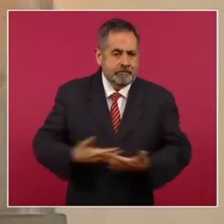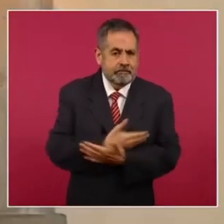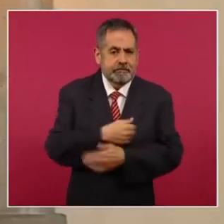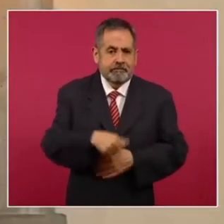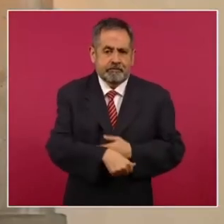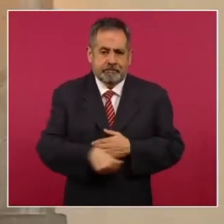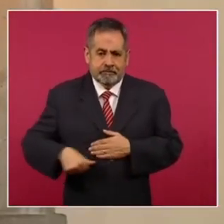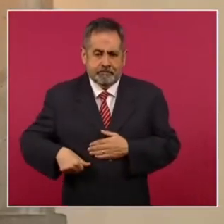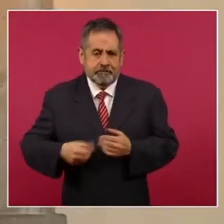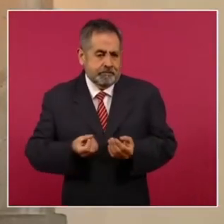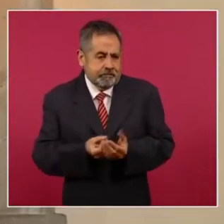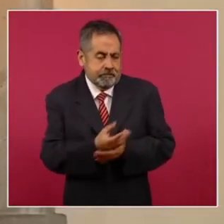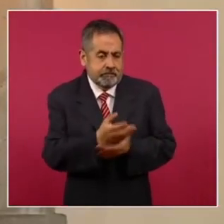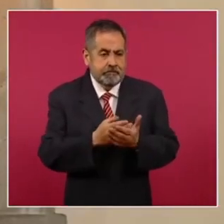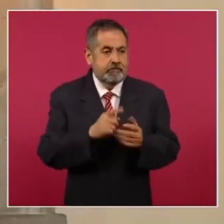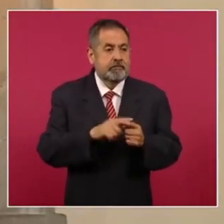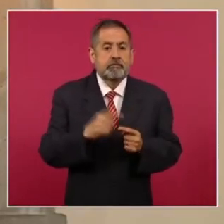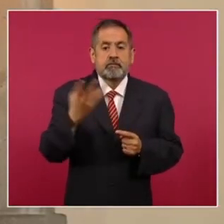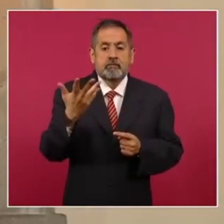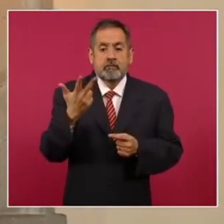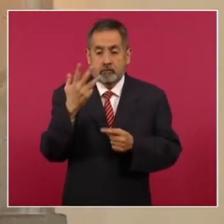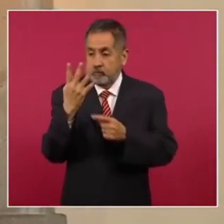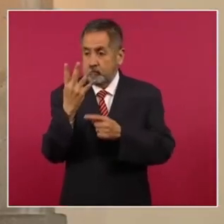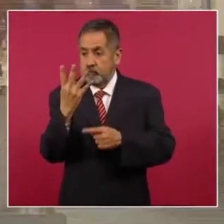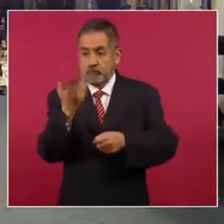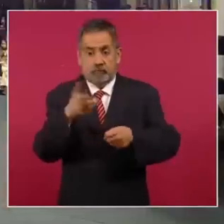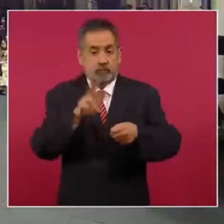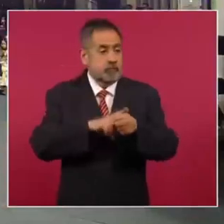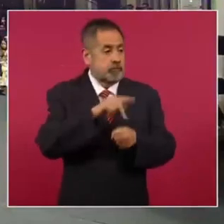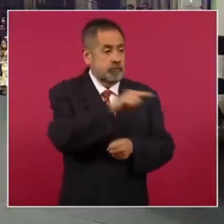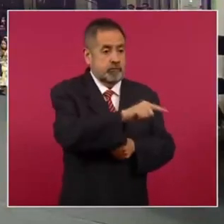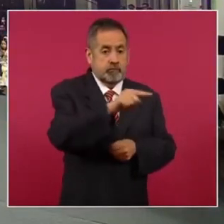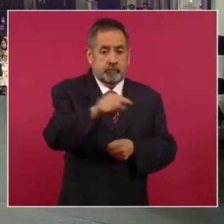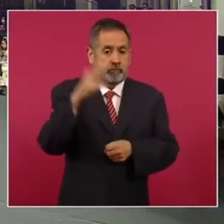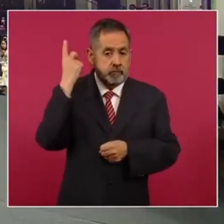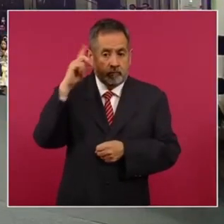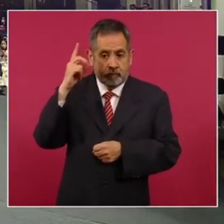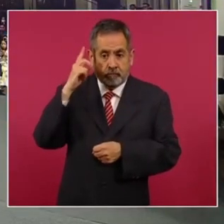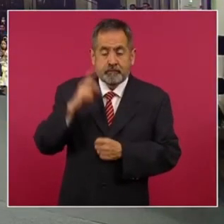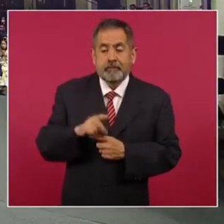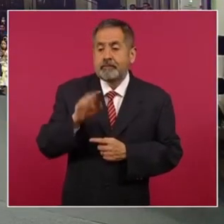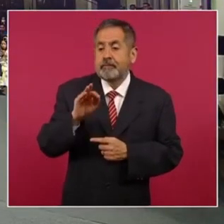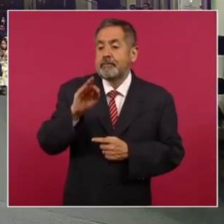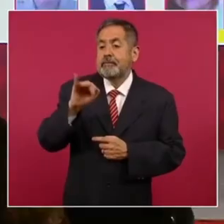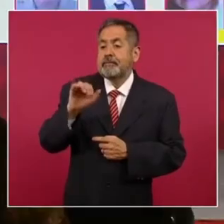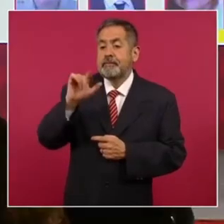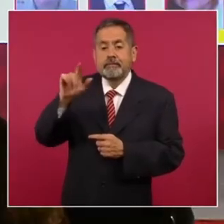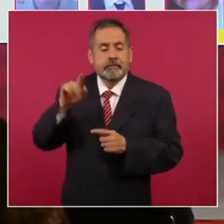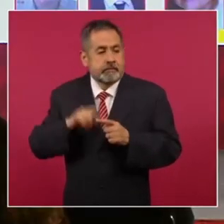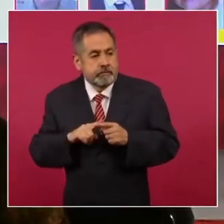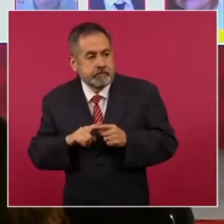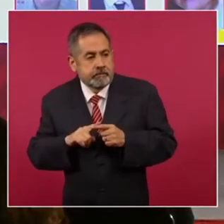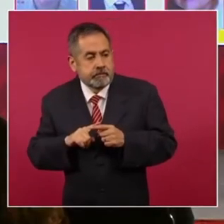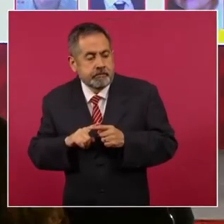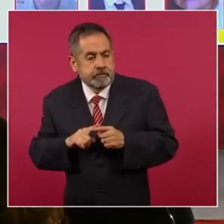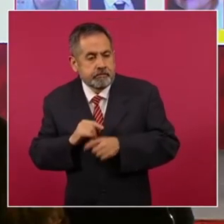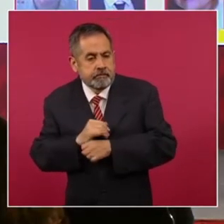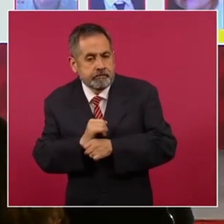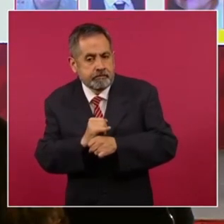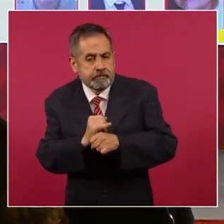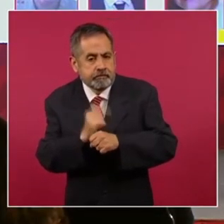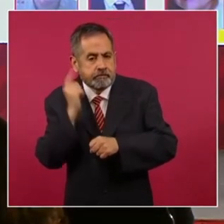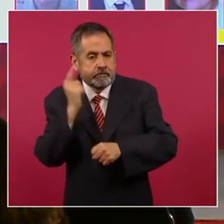en Durango, Durango. La Fiscalía General de Justicia de Durango informó de diferentes avances